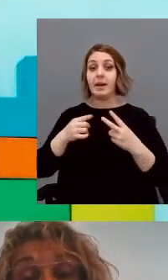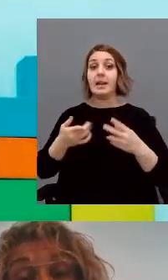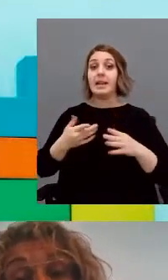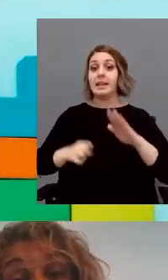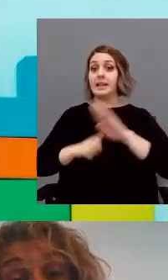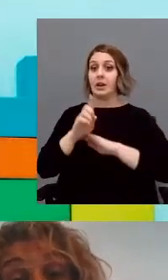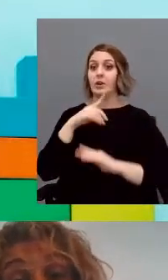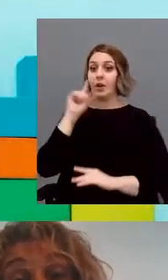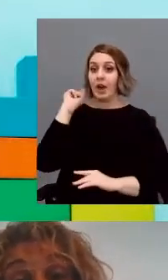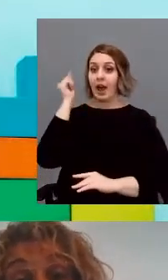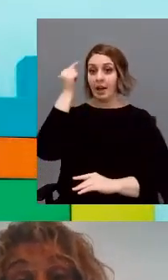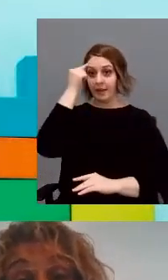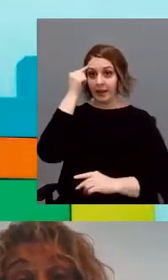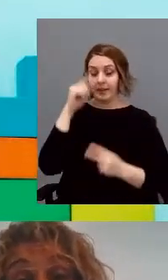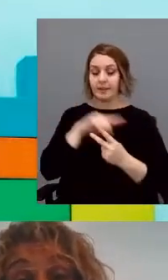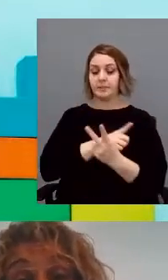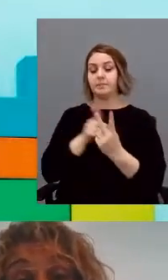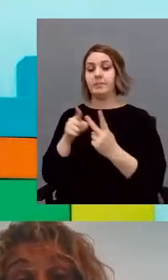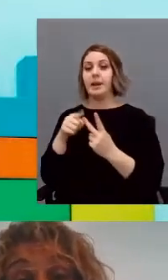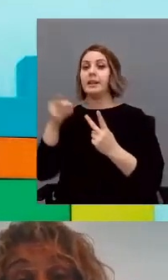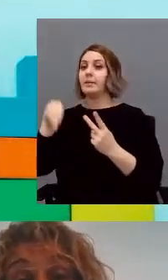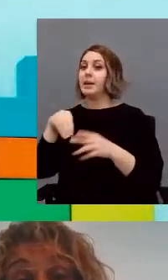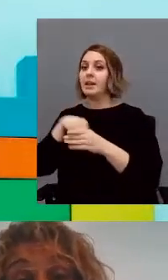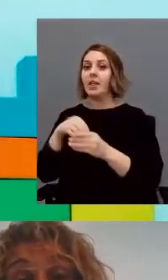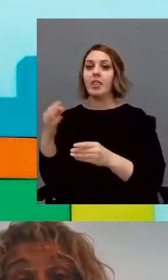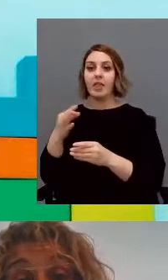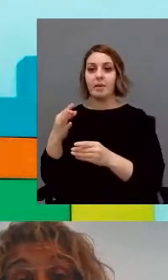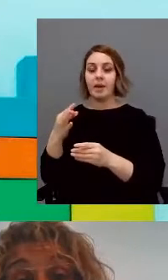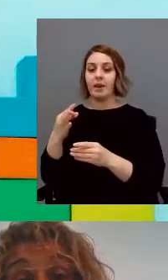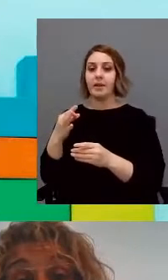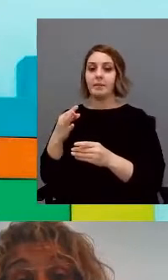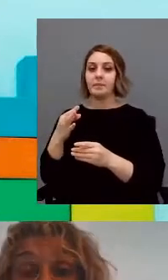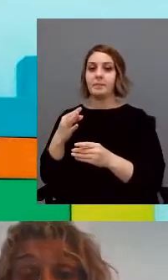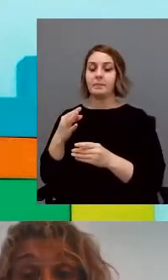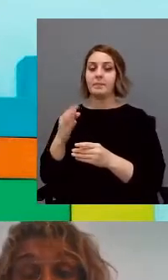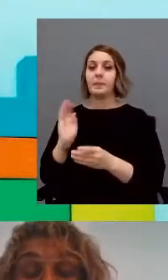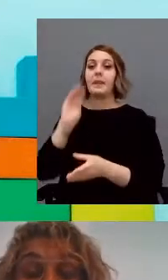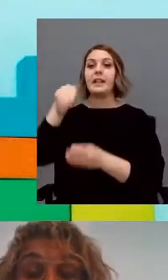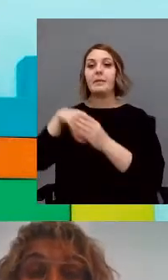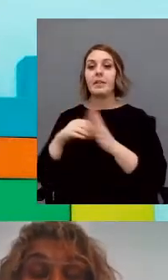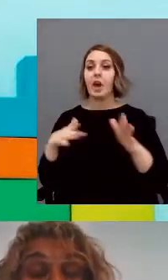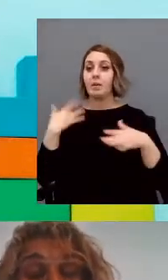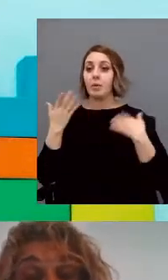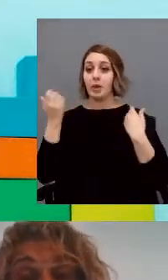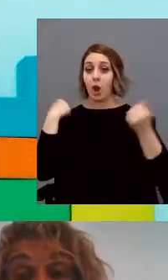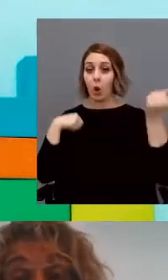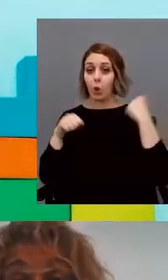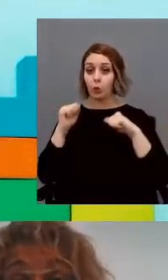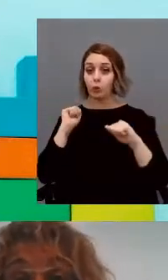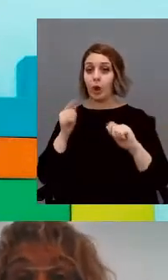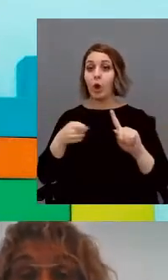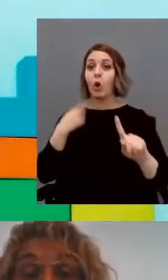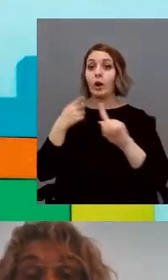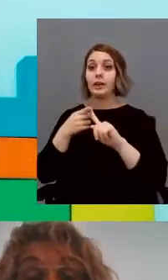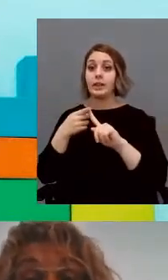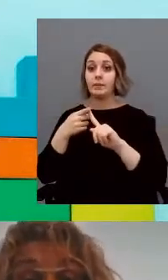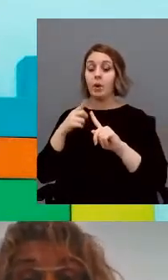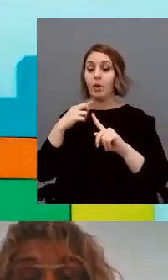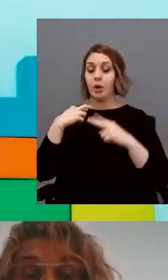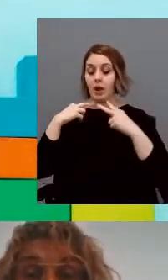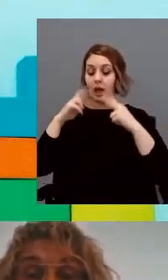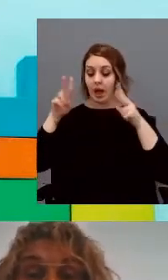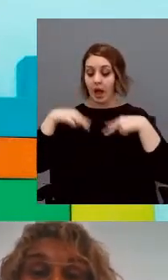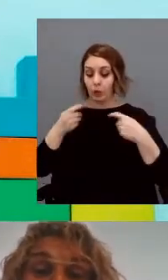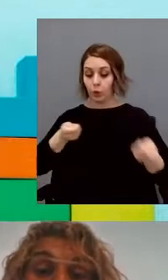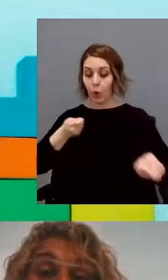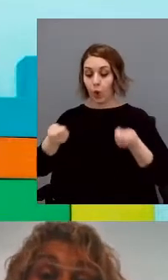desarrollo de las habilidades y, por otro lado, también tiene que favorecer lo que es la intervención conductual para favorecer la autorregulación, el